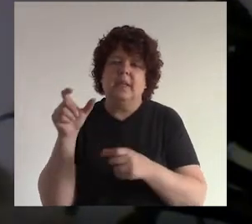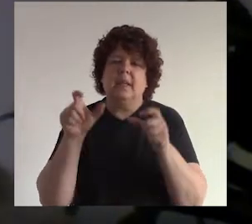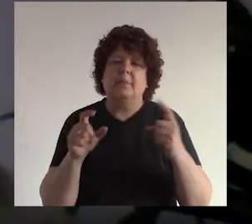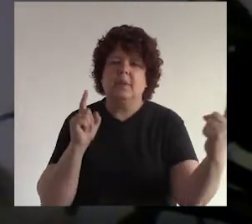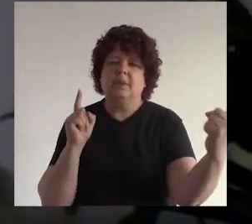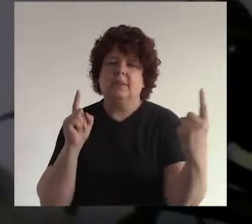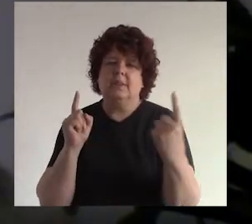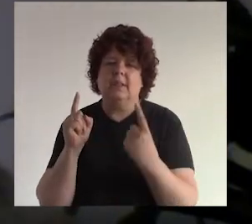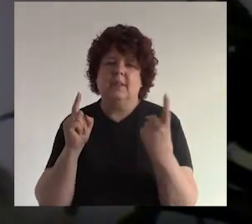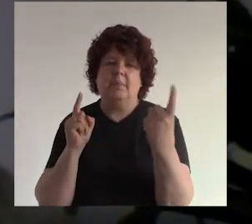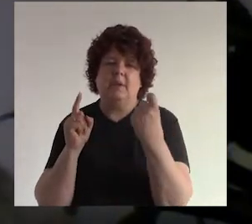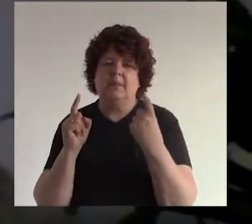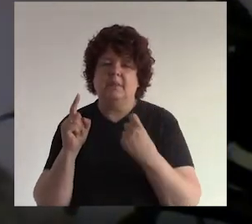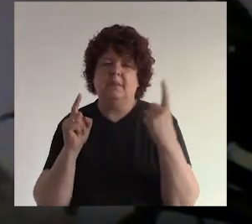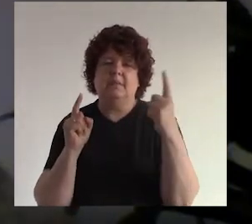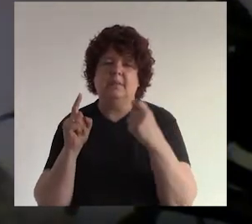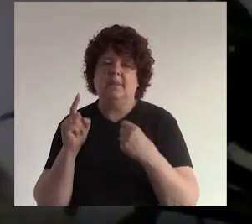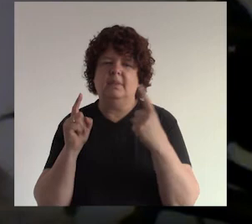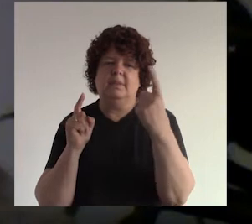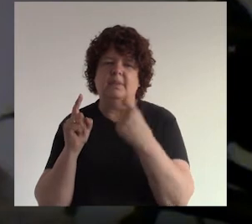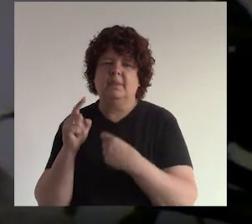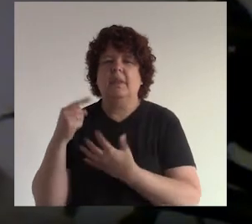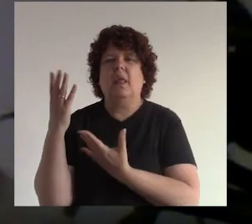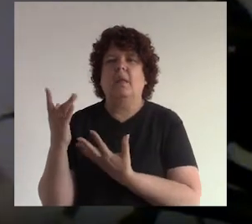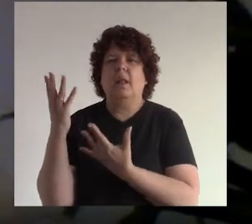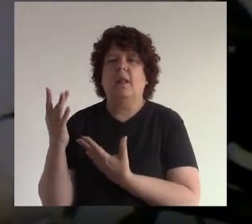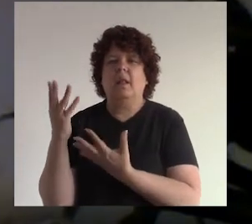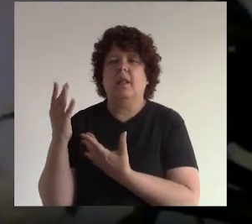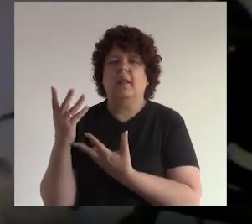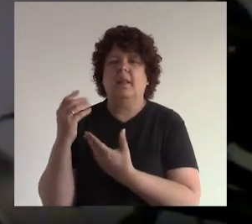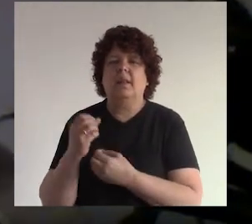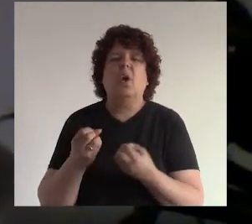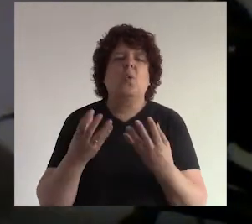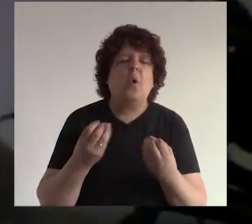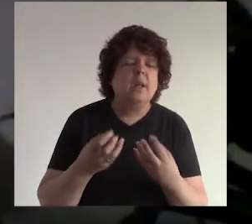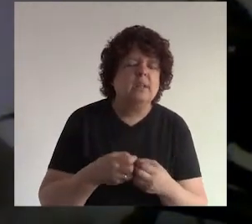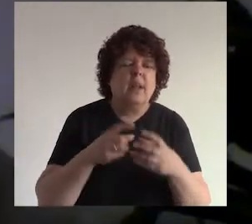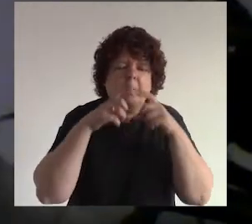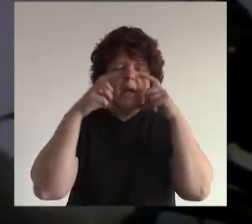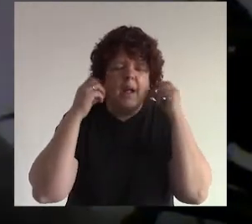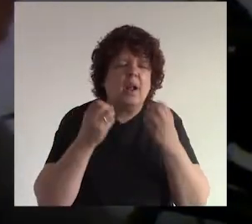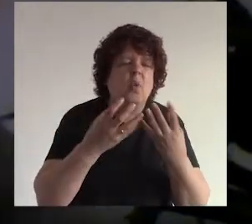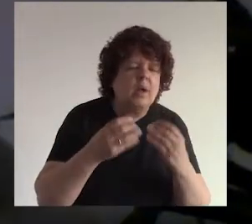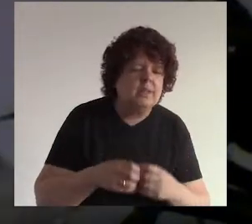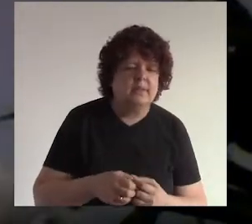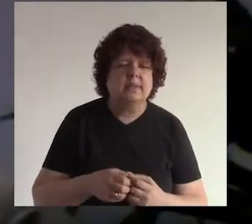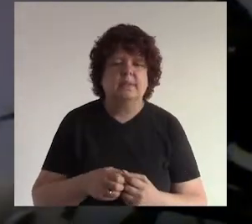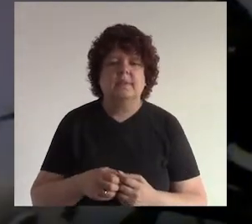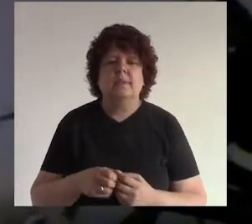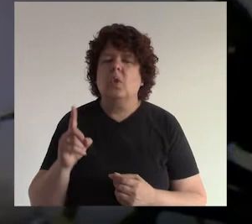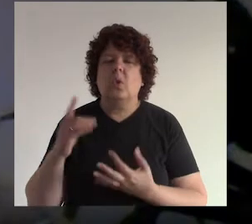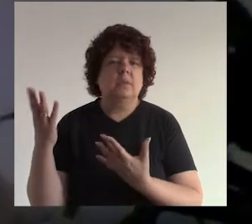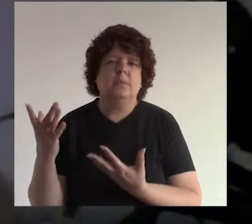las personas se acerquen a preguntar así como este chico está esperando ahí que nos acerquemos oye ¿cuántas están las máscaras? ¿no? no, no